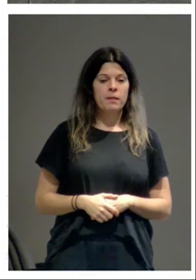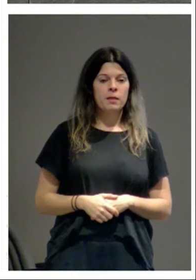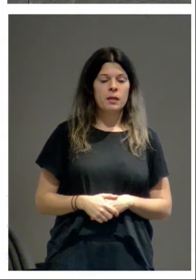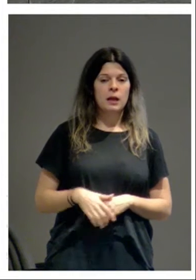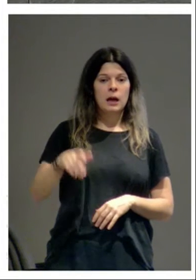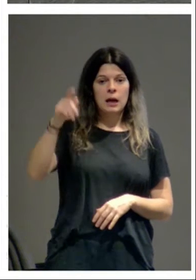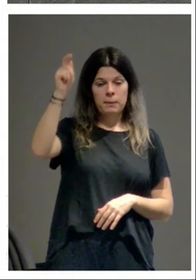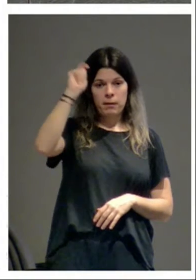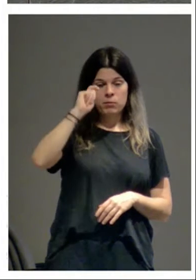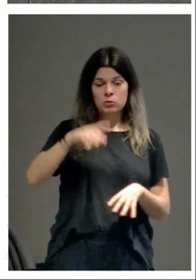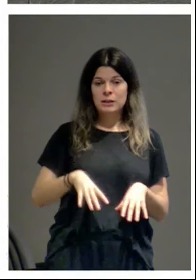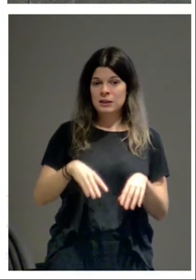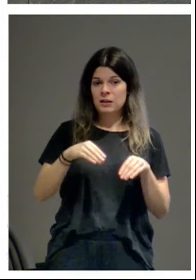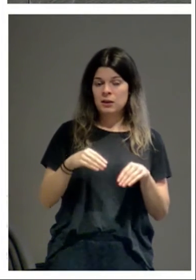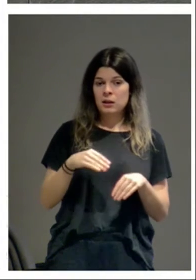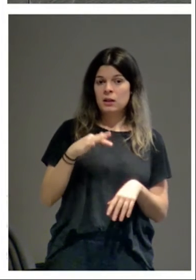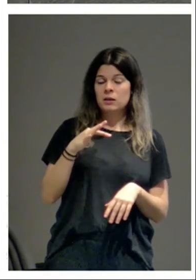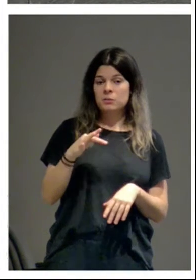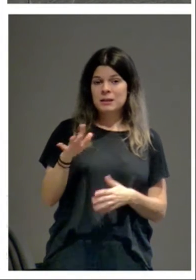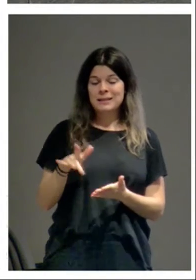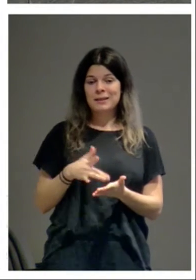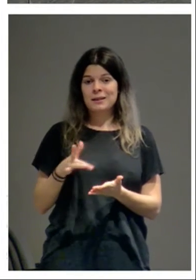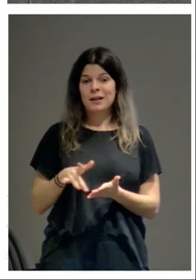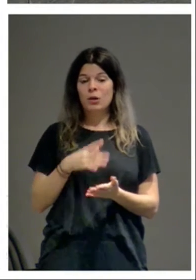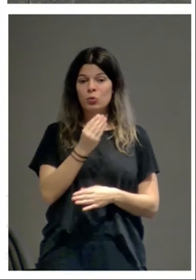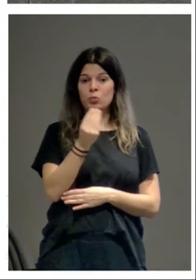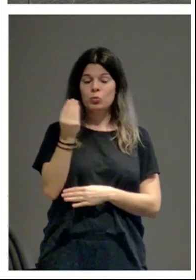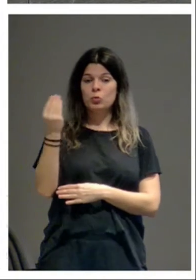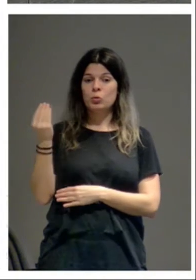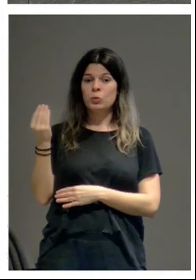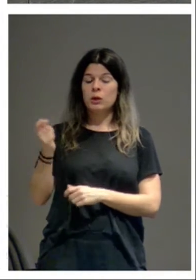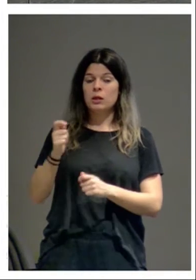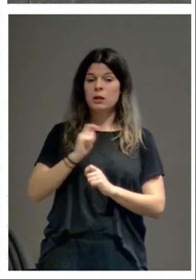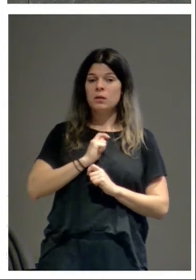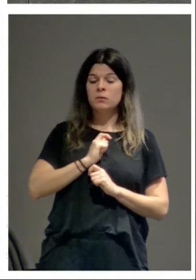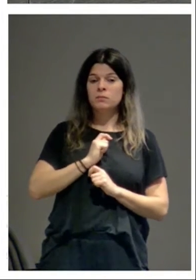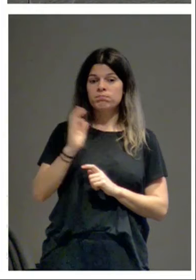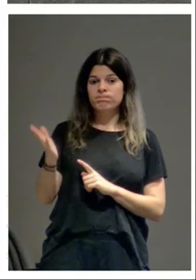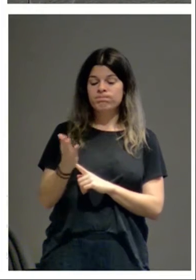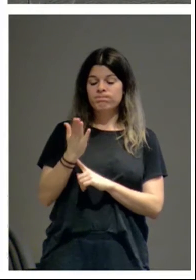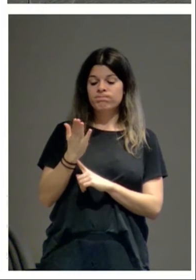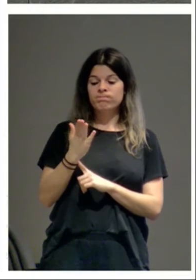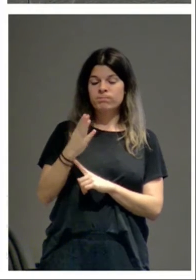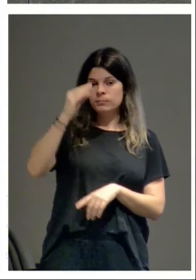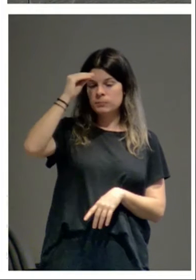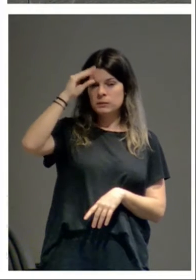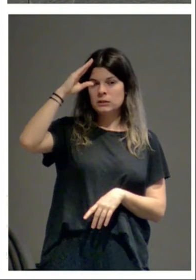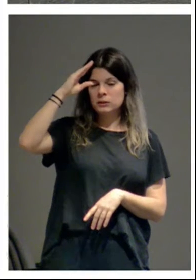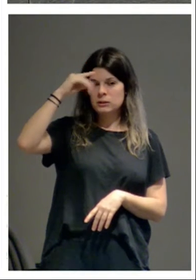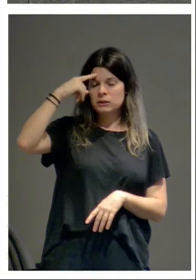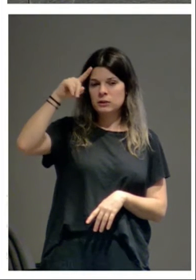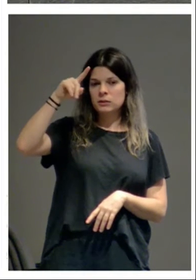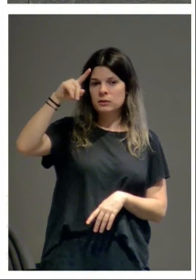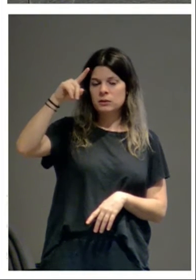Catedral de Pamplona, el catálogo monumental puso a nuestra disposición el conocimiento de